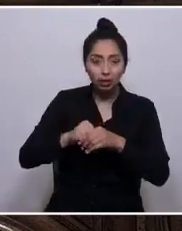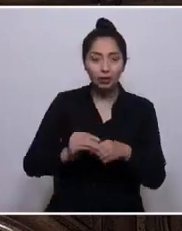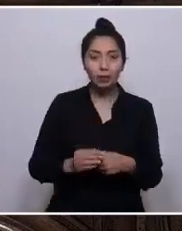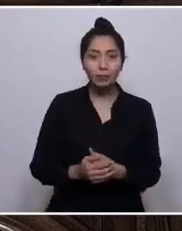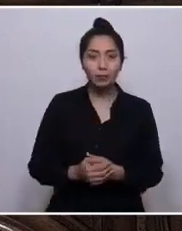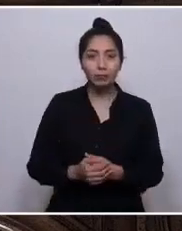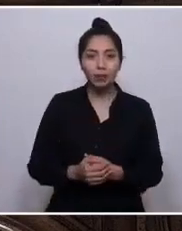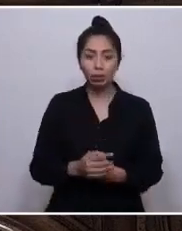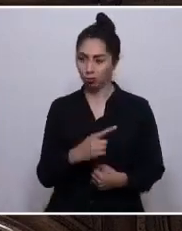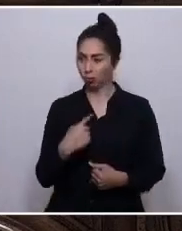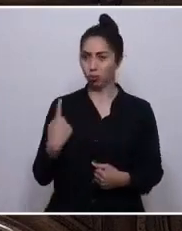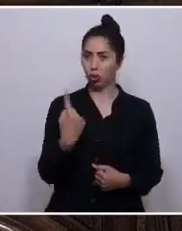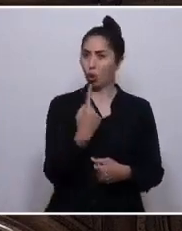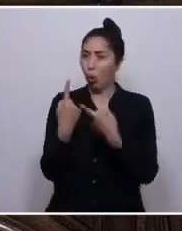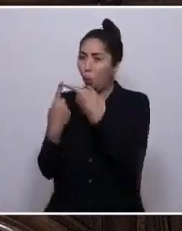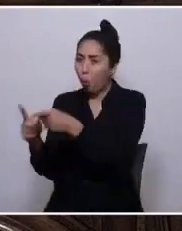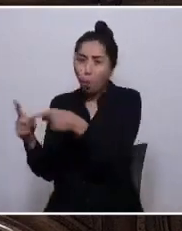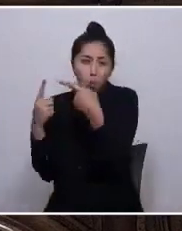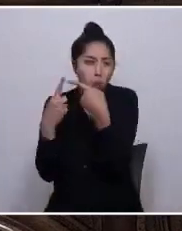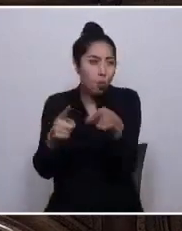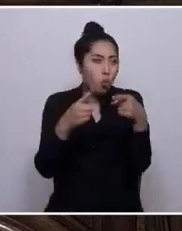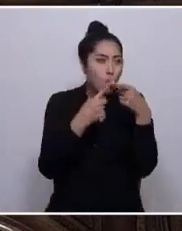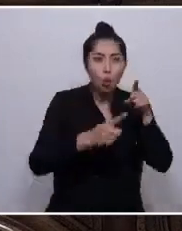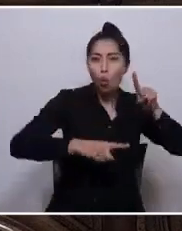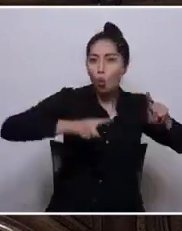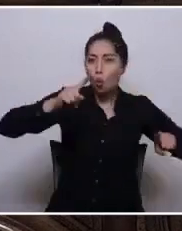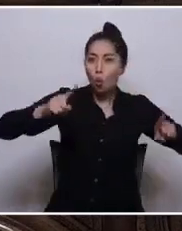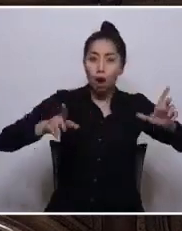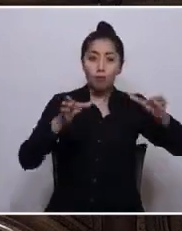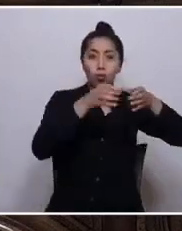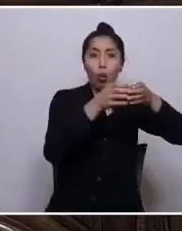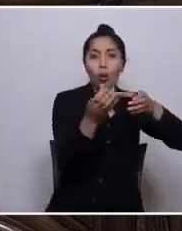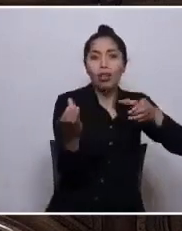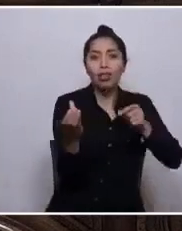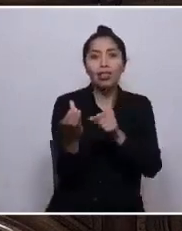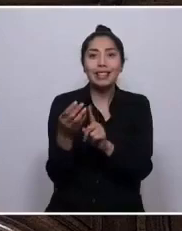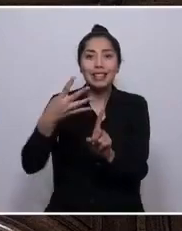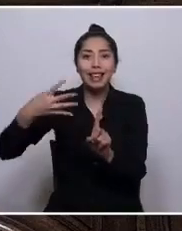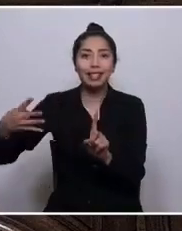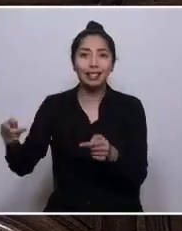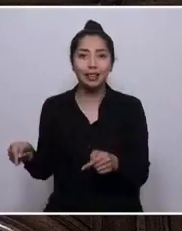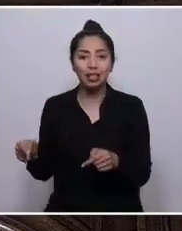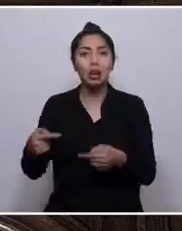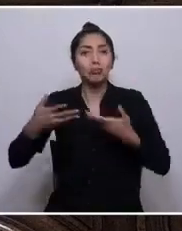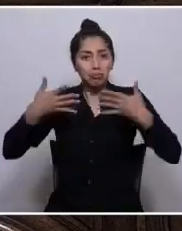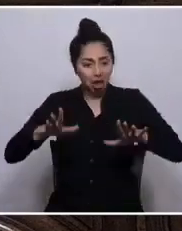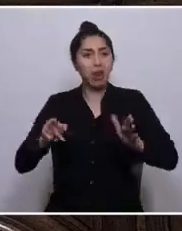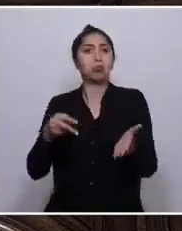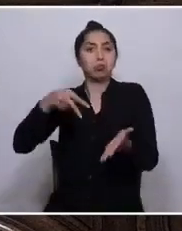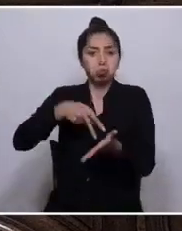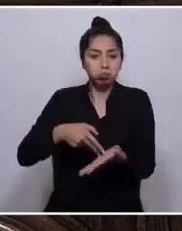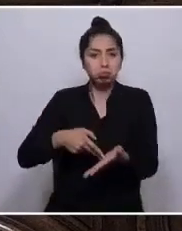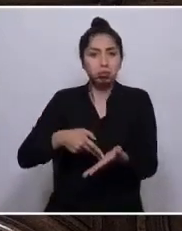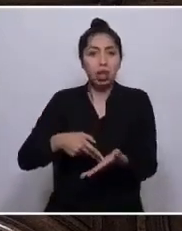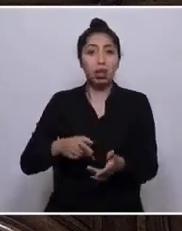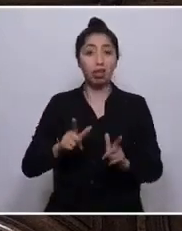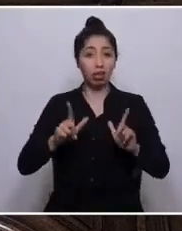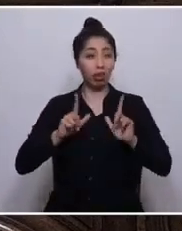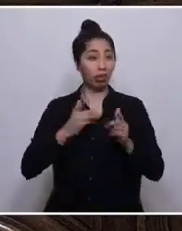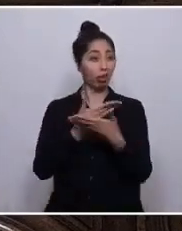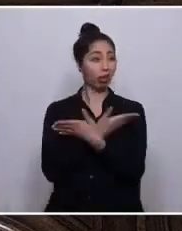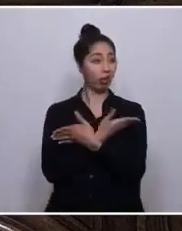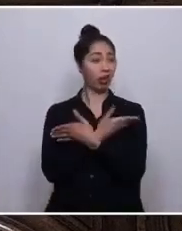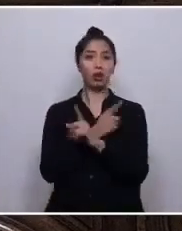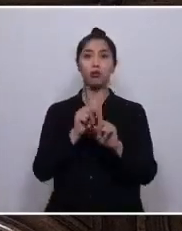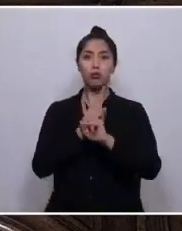Somos múltiples, diversas y disidentes, pero ya estamos y no descansaremos hasta que también estén nuestras